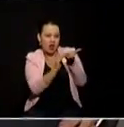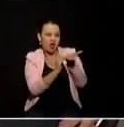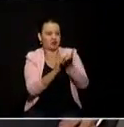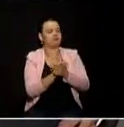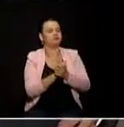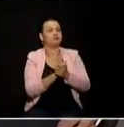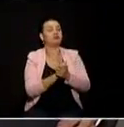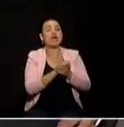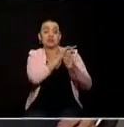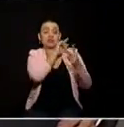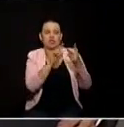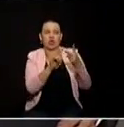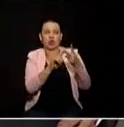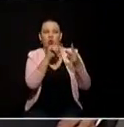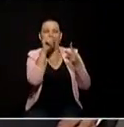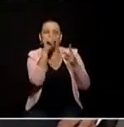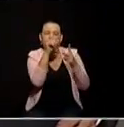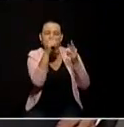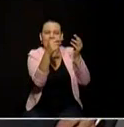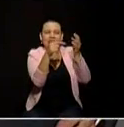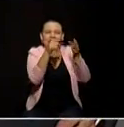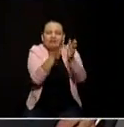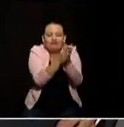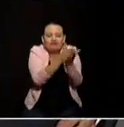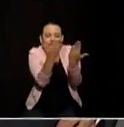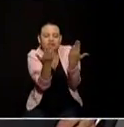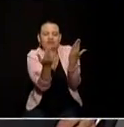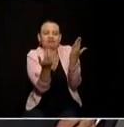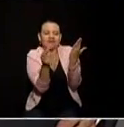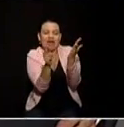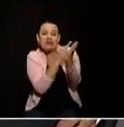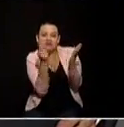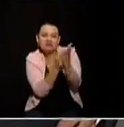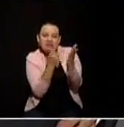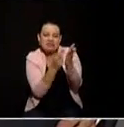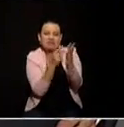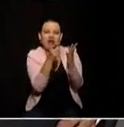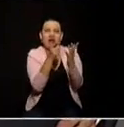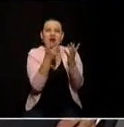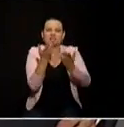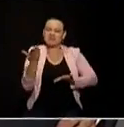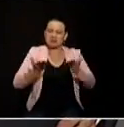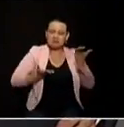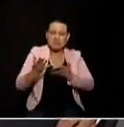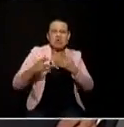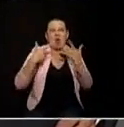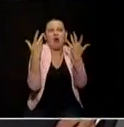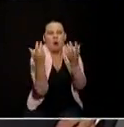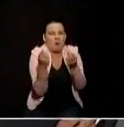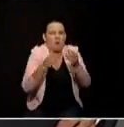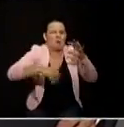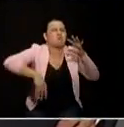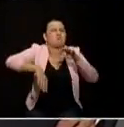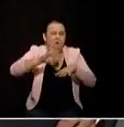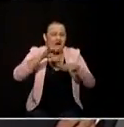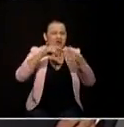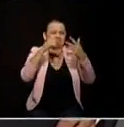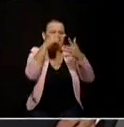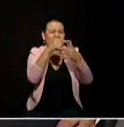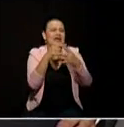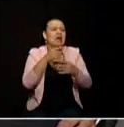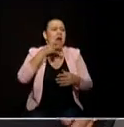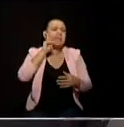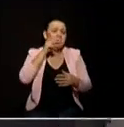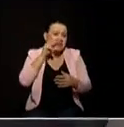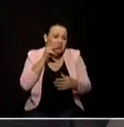incorporar al catálogo de oferta de la fábrica de licores nuevos licores de trago largo como cocteles por ejemplo vinos de